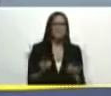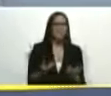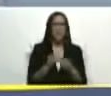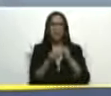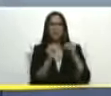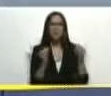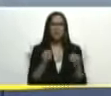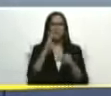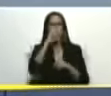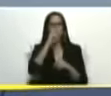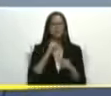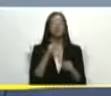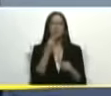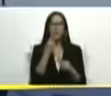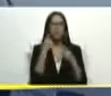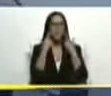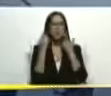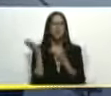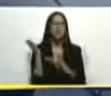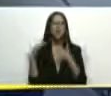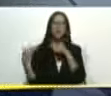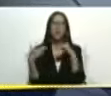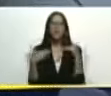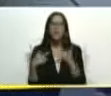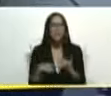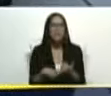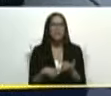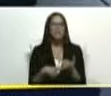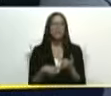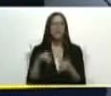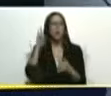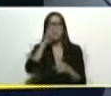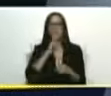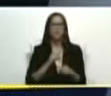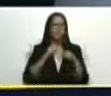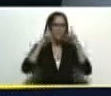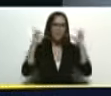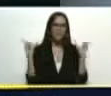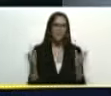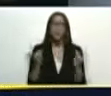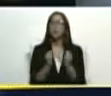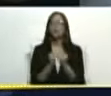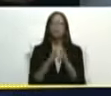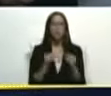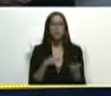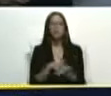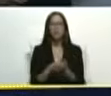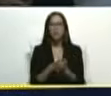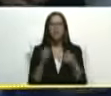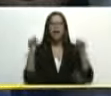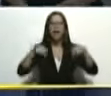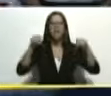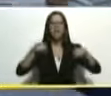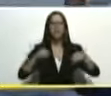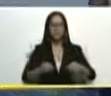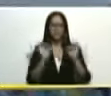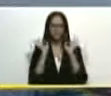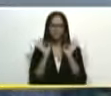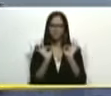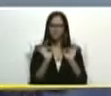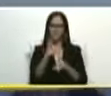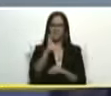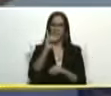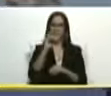porque han durado tres años bueno miren con guerra con el diablo que se levantó con todo lo que nos pasó aquí está tremendo CDI